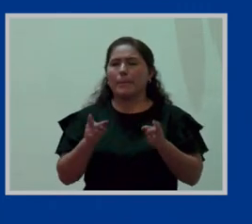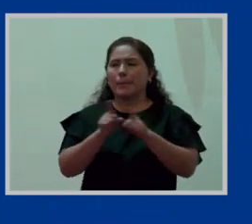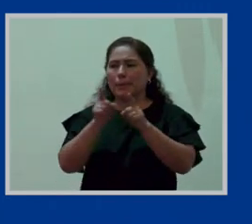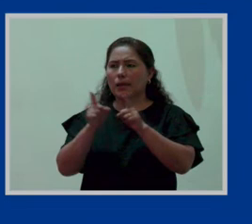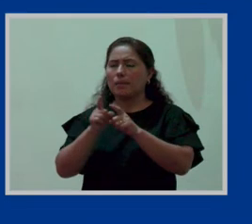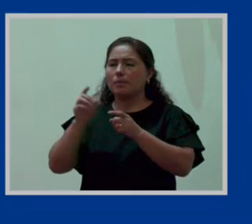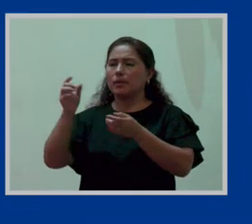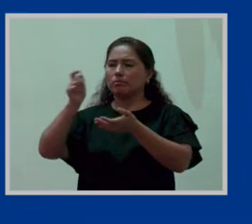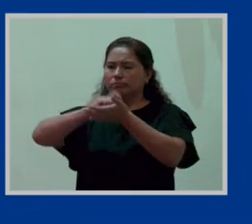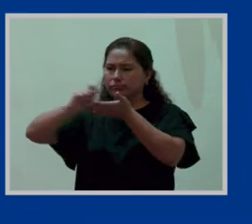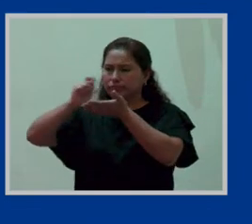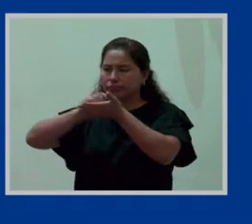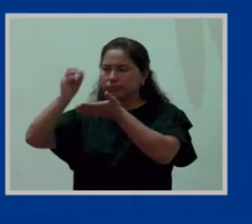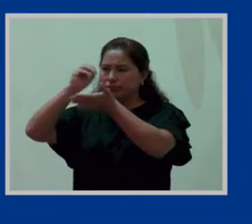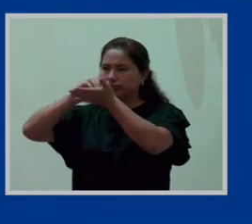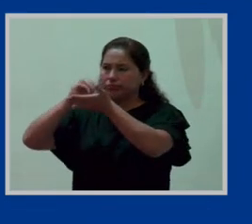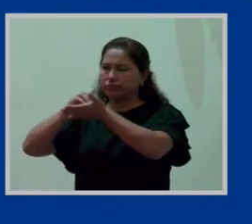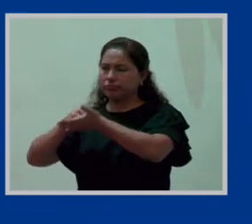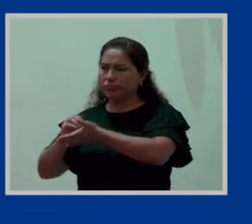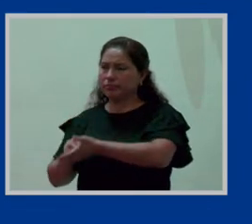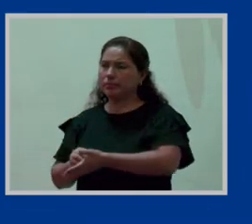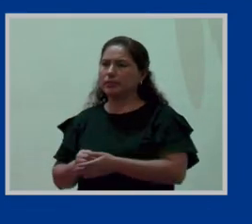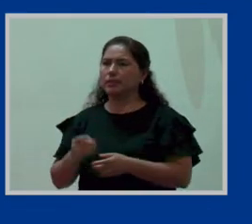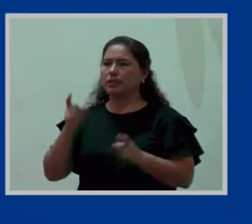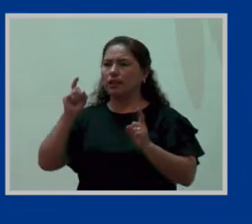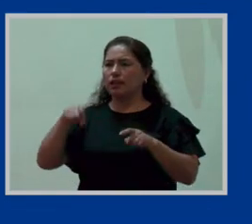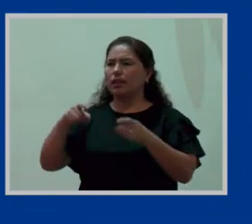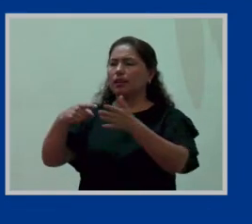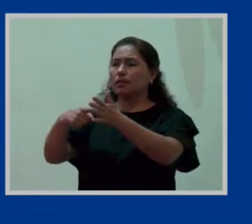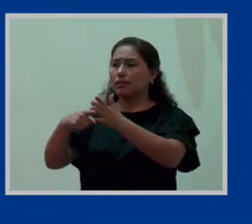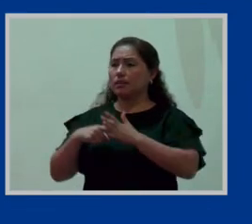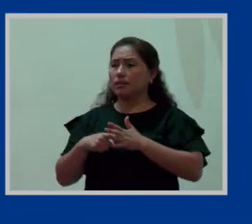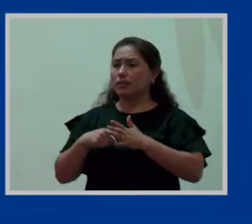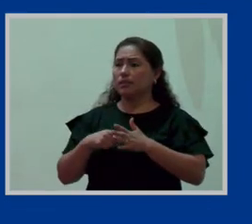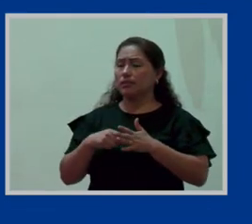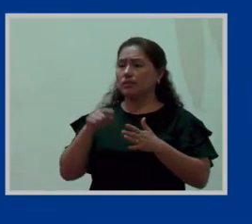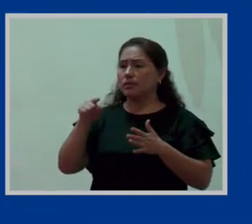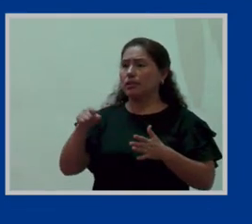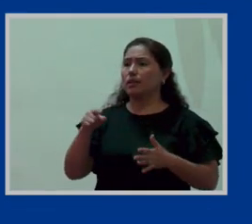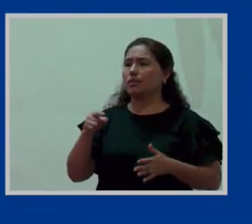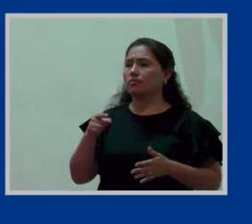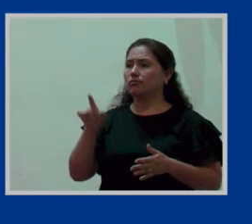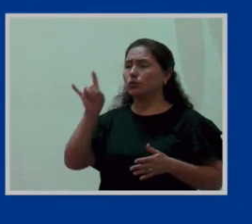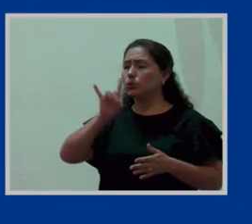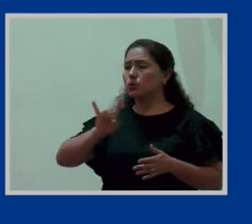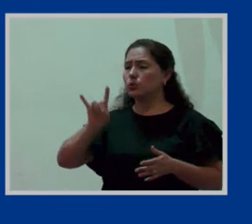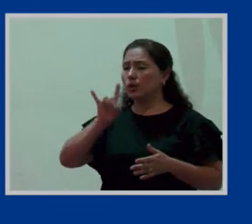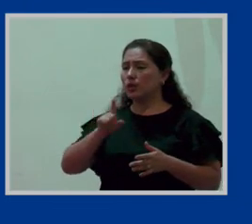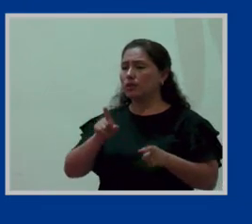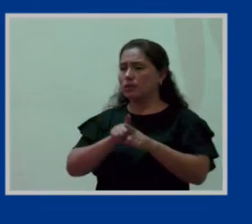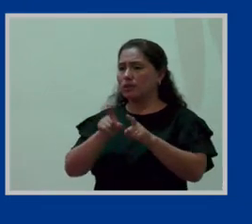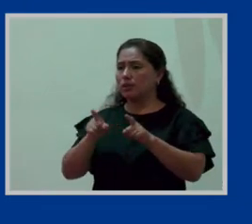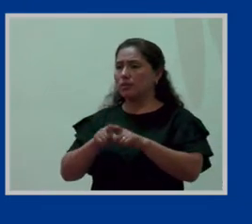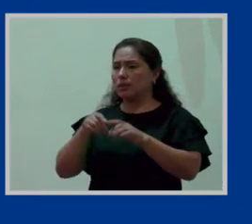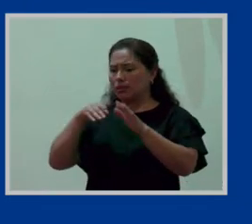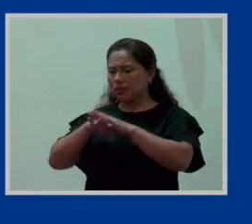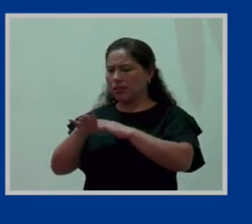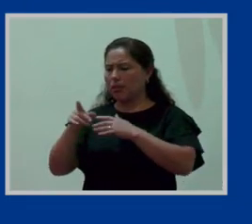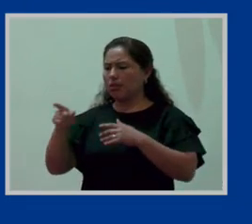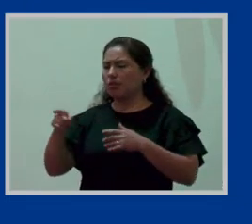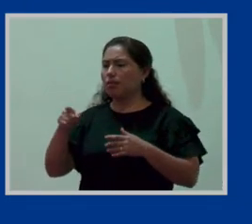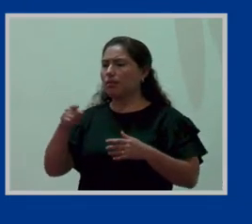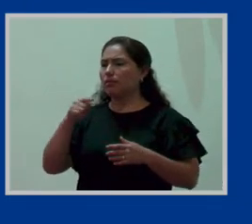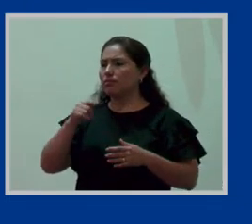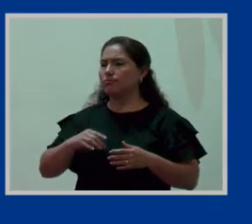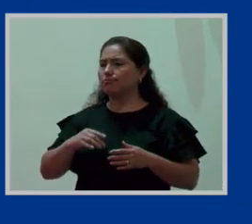registrar el registro de la tarea de usuarias usted como el